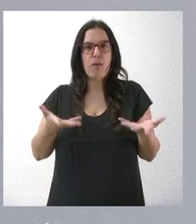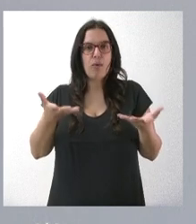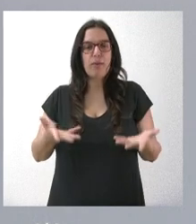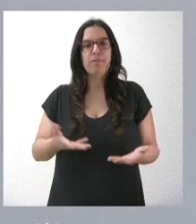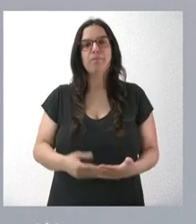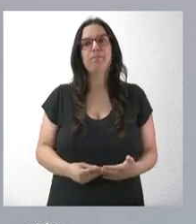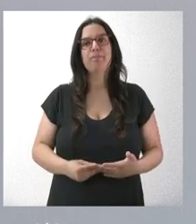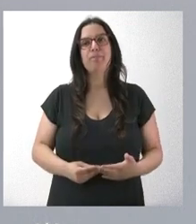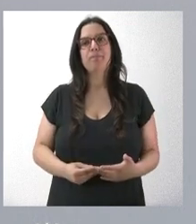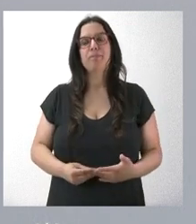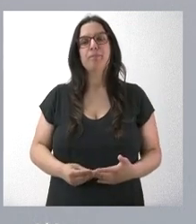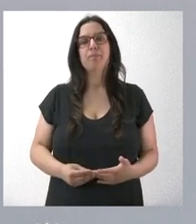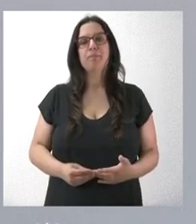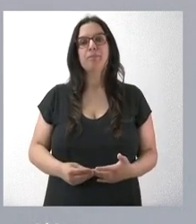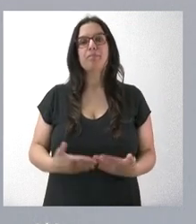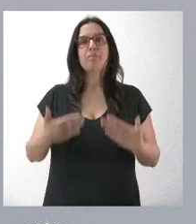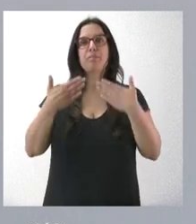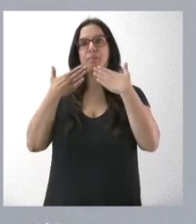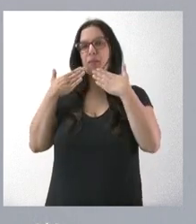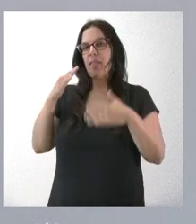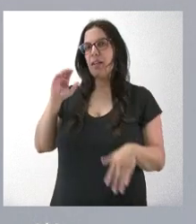momento. Gracias, Ana.